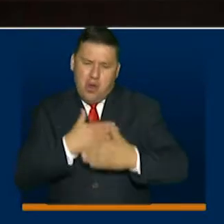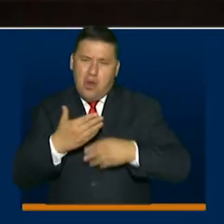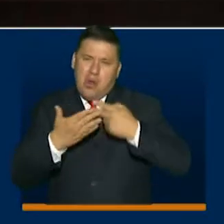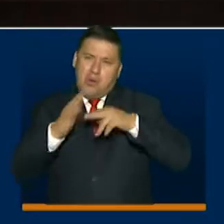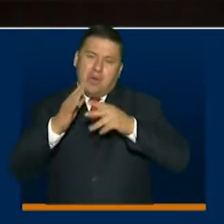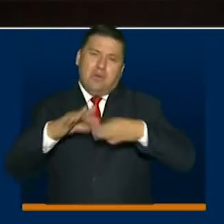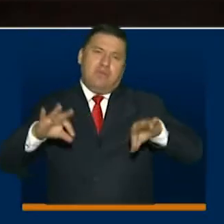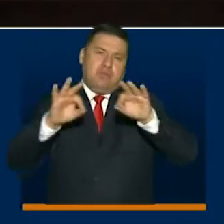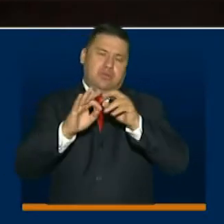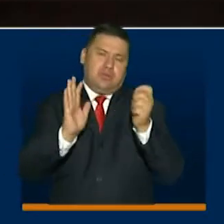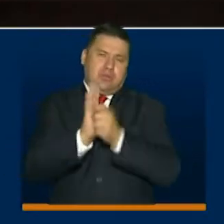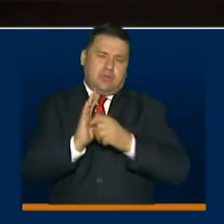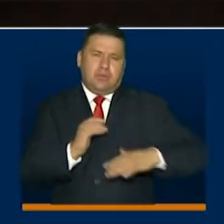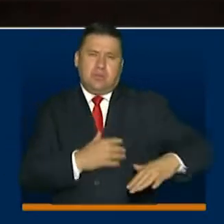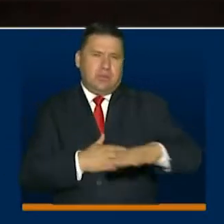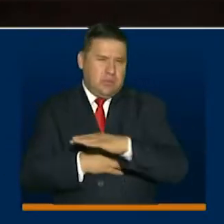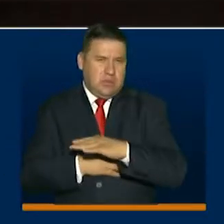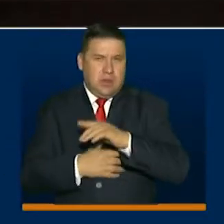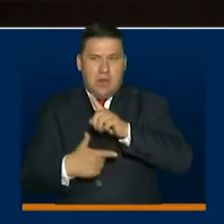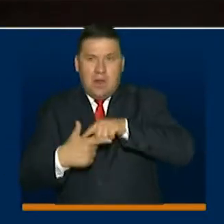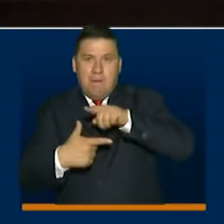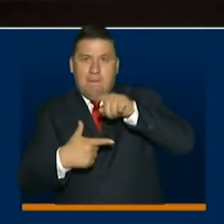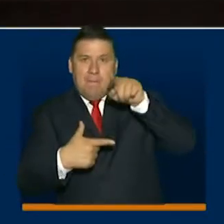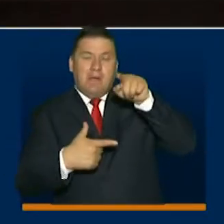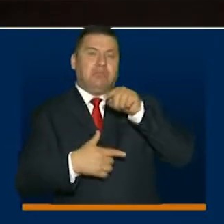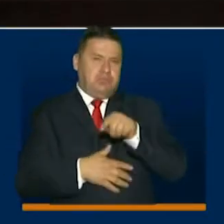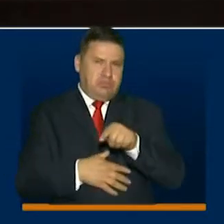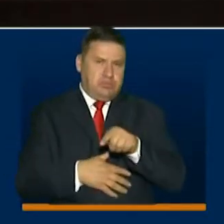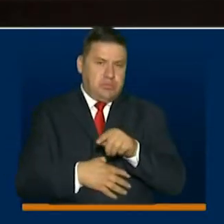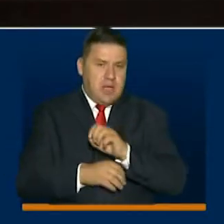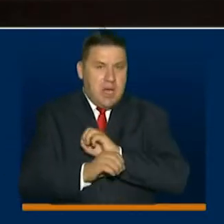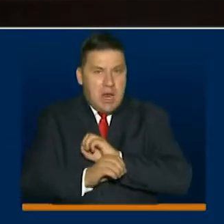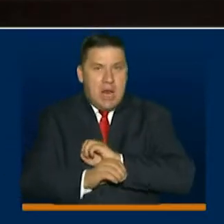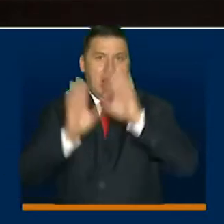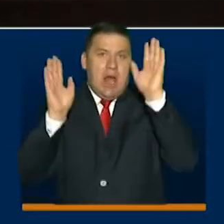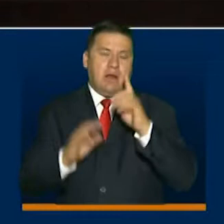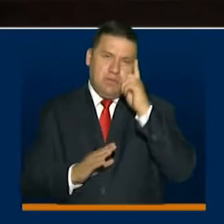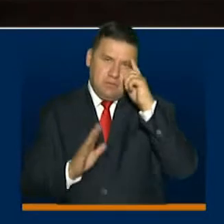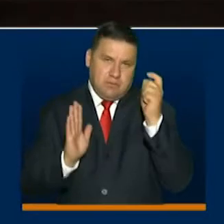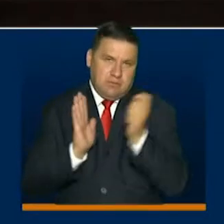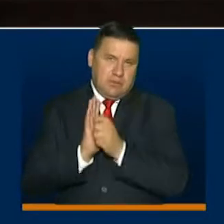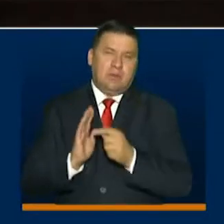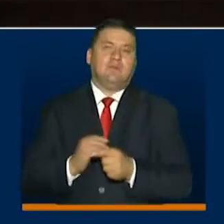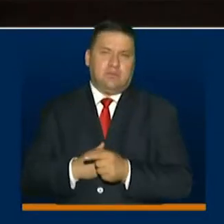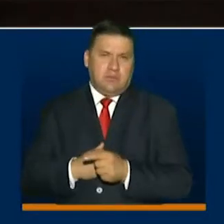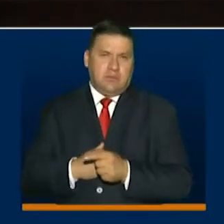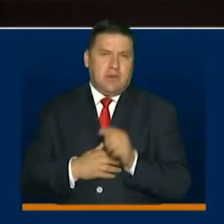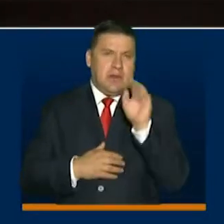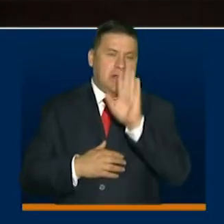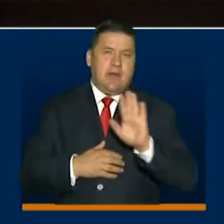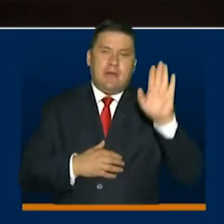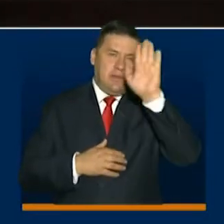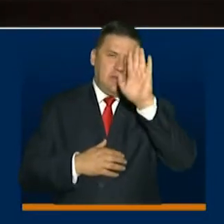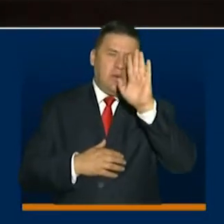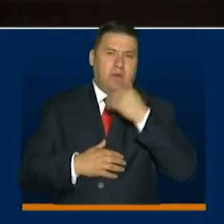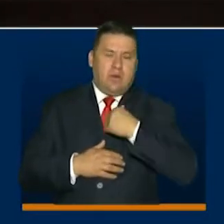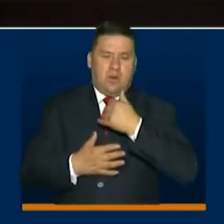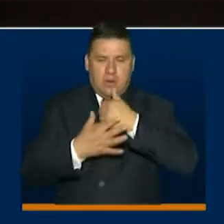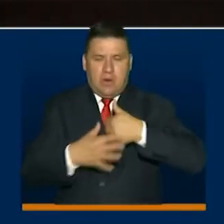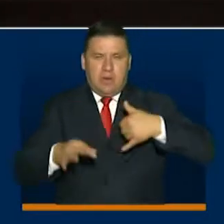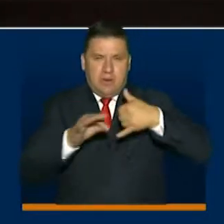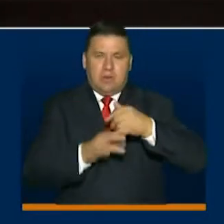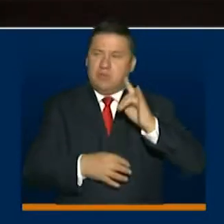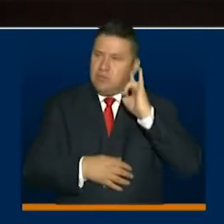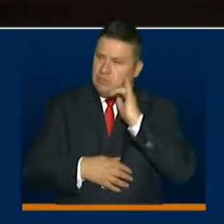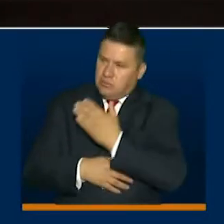obras importantes en términos de reactivación que sin lugar a dudas van a marcar un hito en un departamento como el Guaviare.